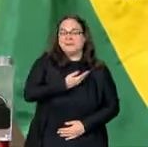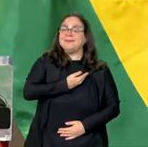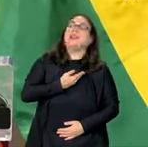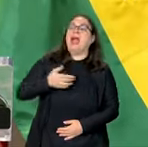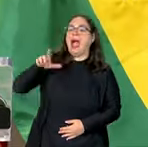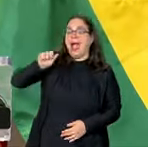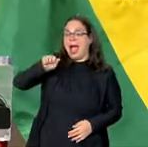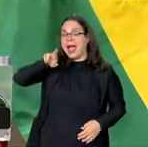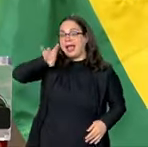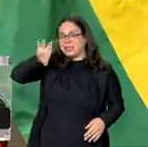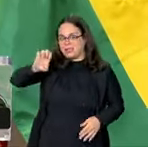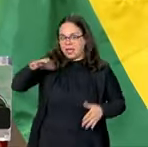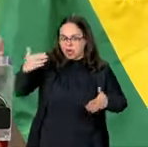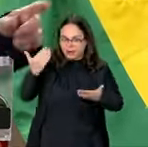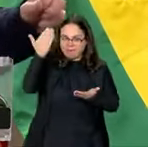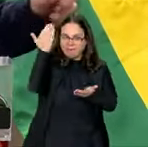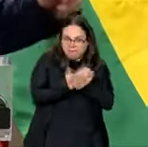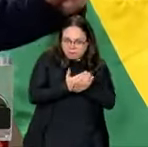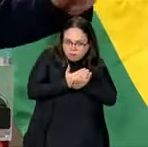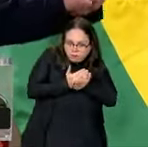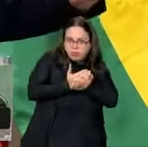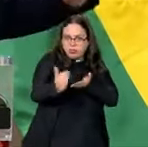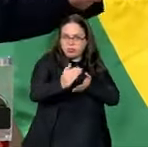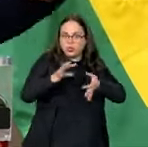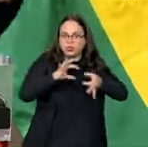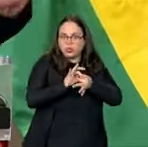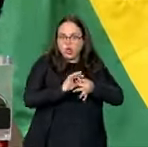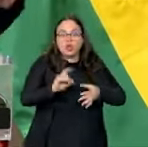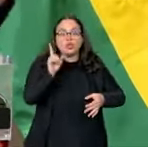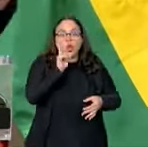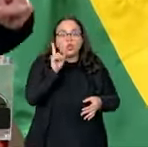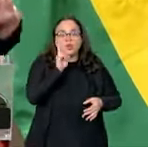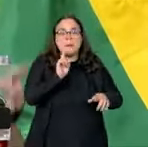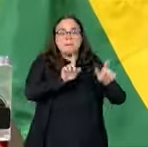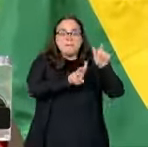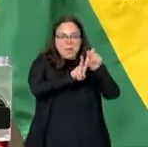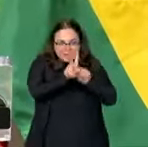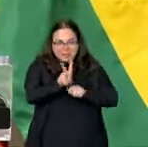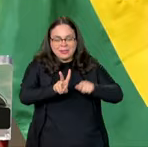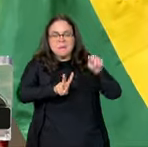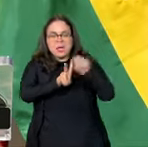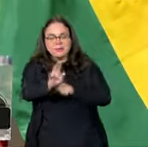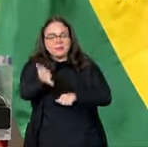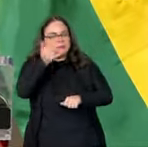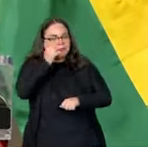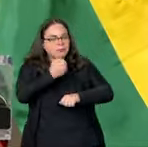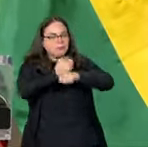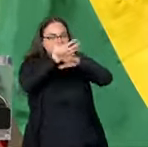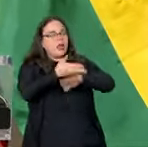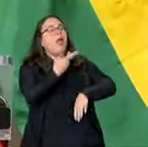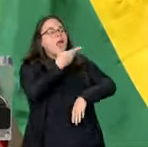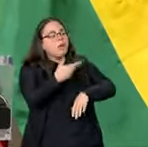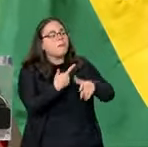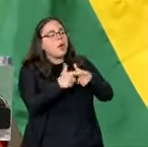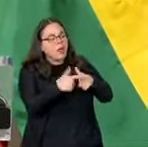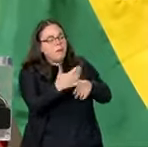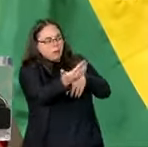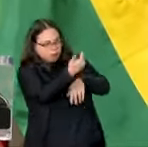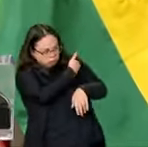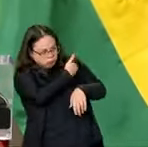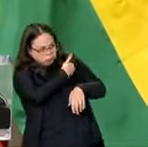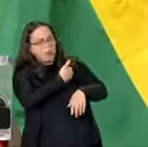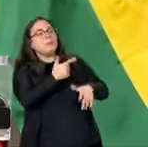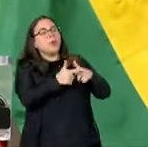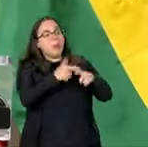decidimos que nos vamos nos ligar, telefonar una vez a cada dos meses, cada problema que los ministros tuvieran a